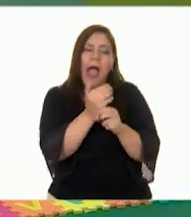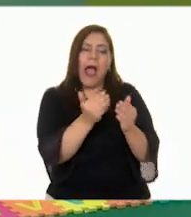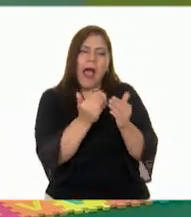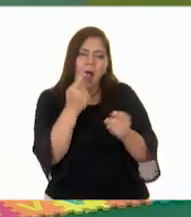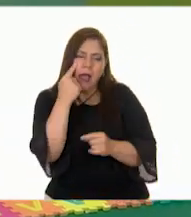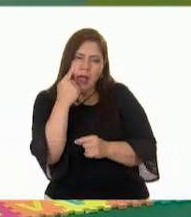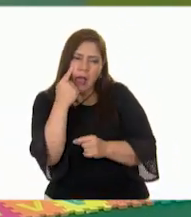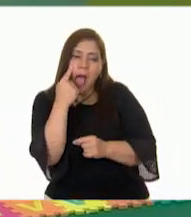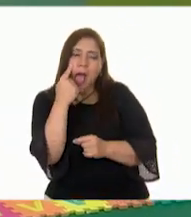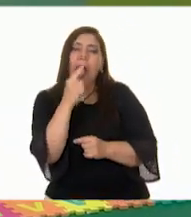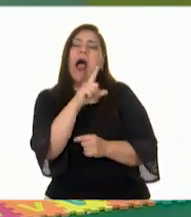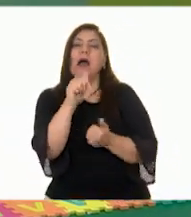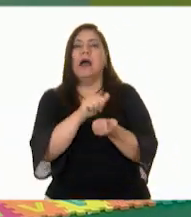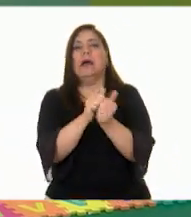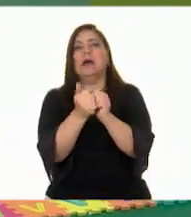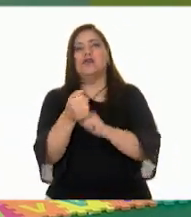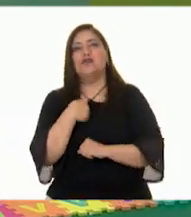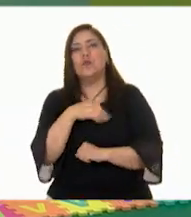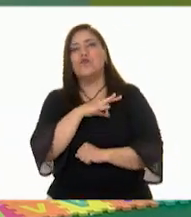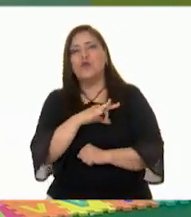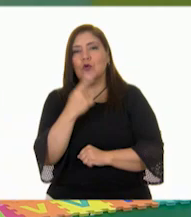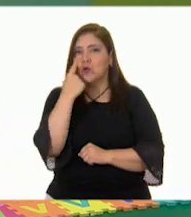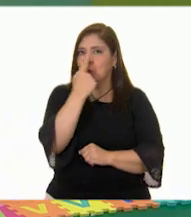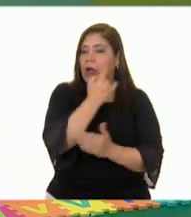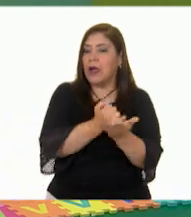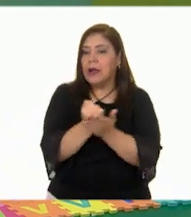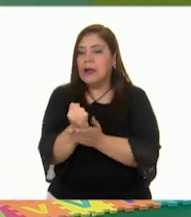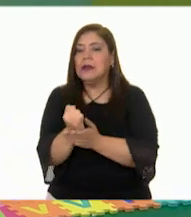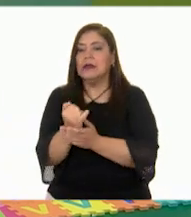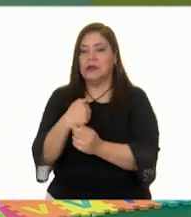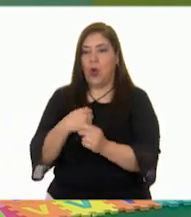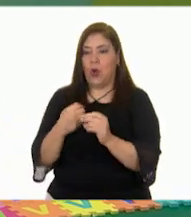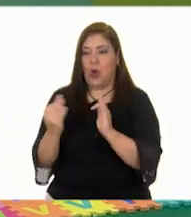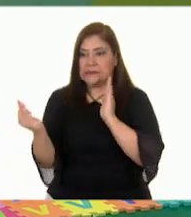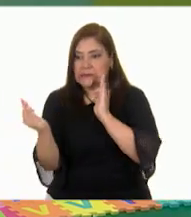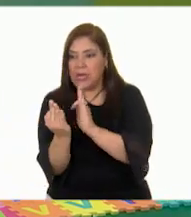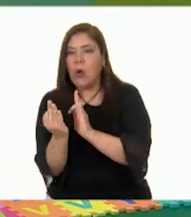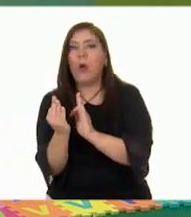puedes decidir si te alejas,